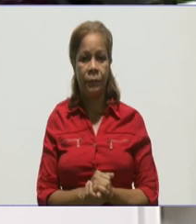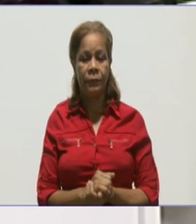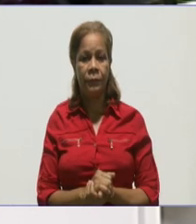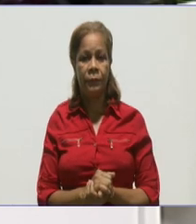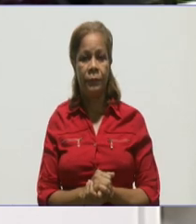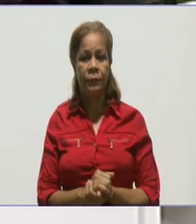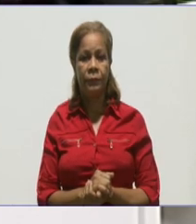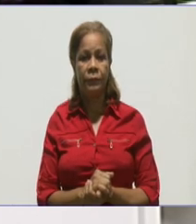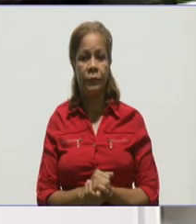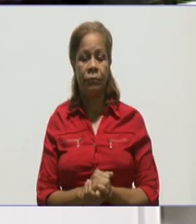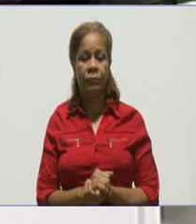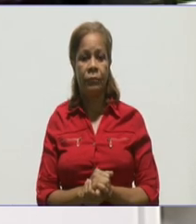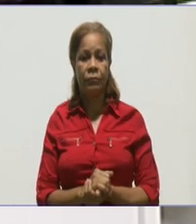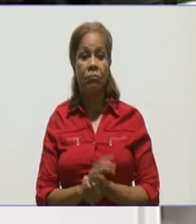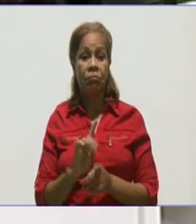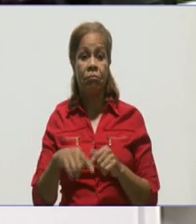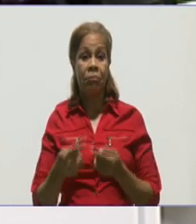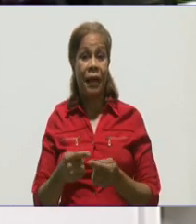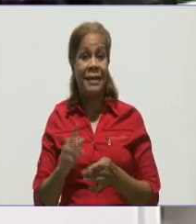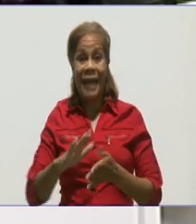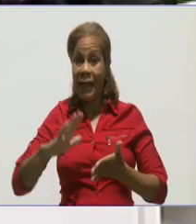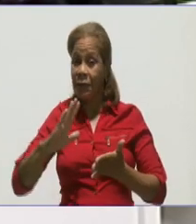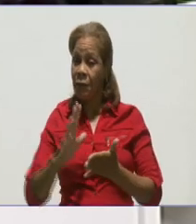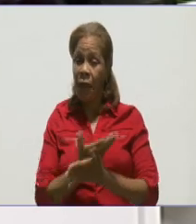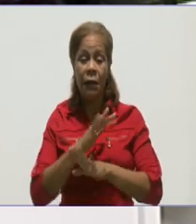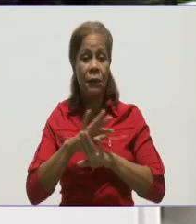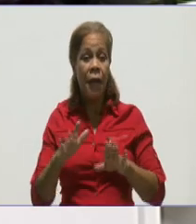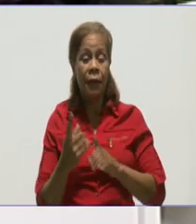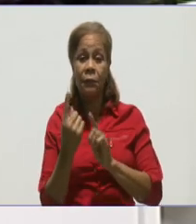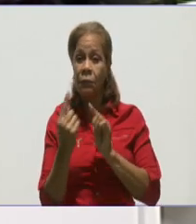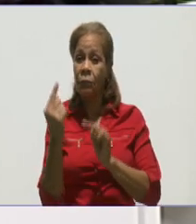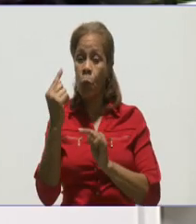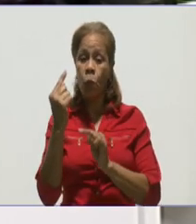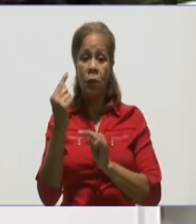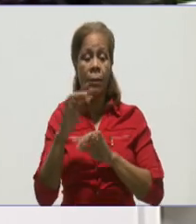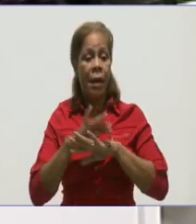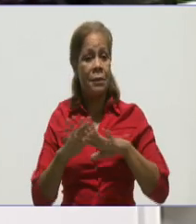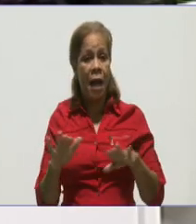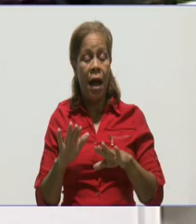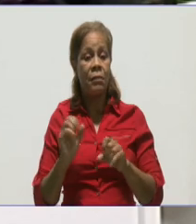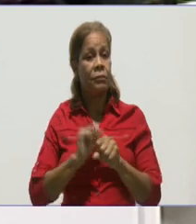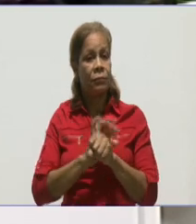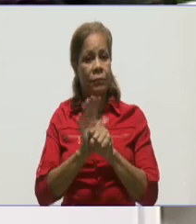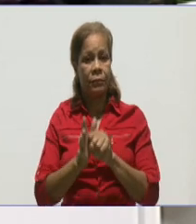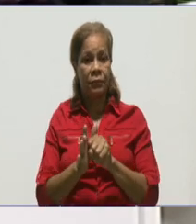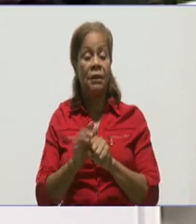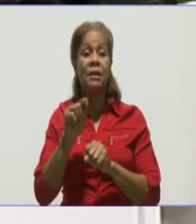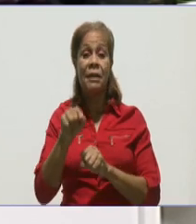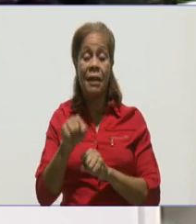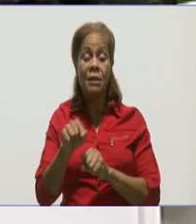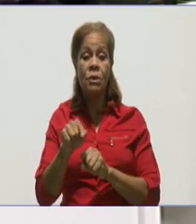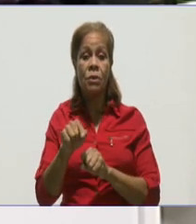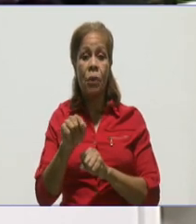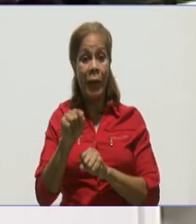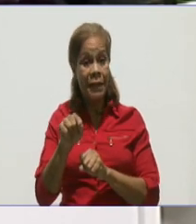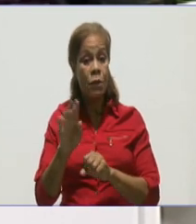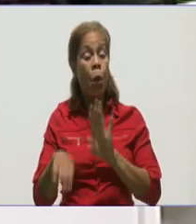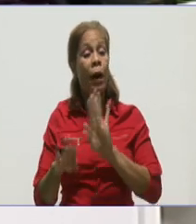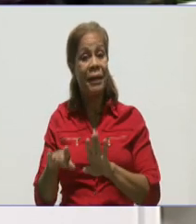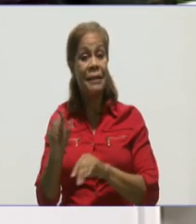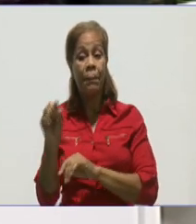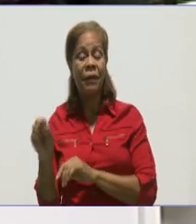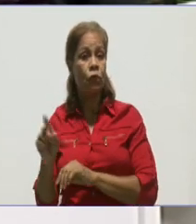casos positivos a la COVID-19, como quiera que sea. Y eso a veces las personas no lo piensan, no lo analizan.